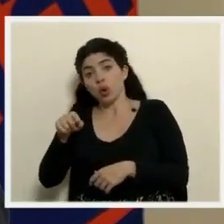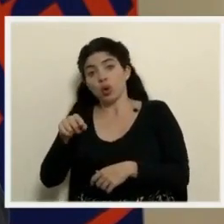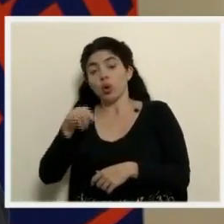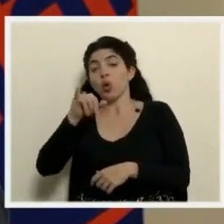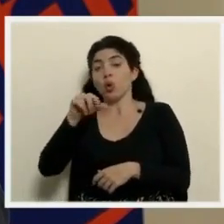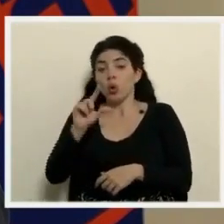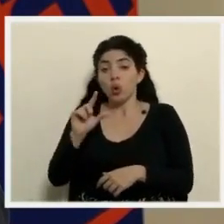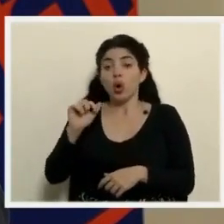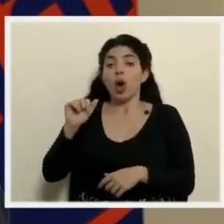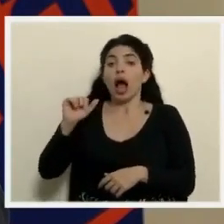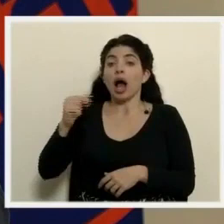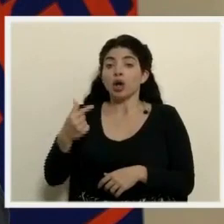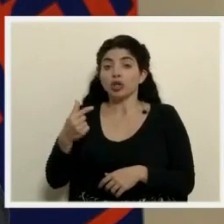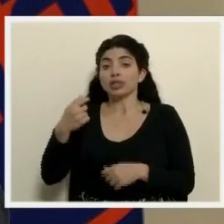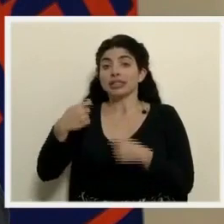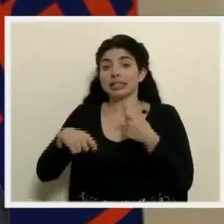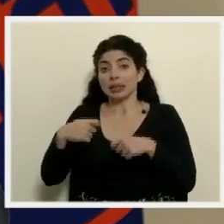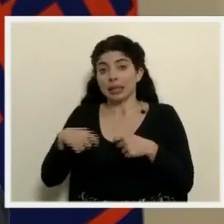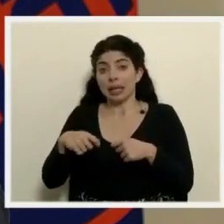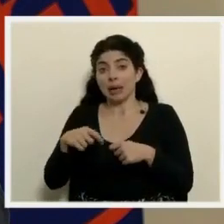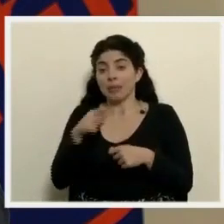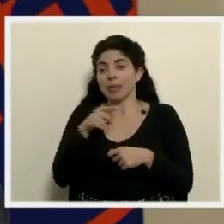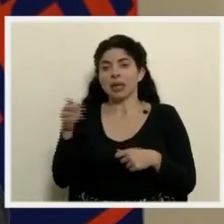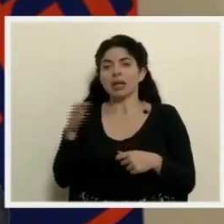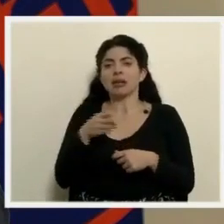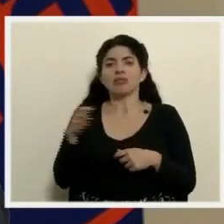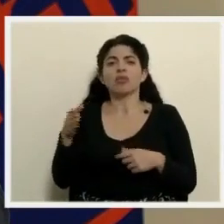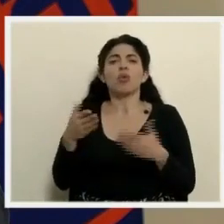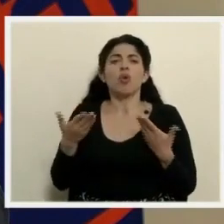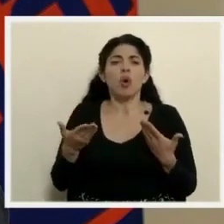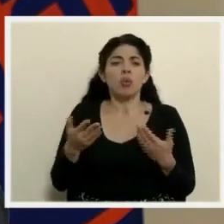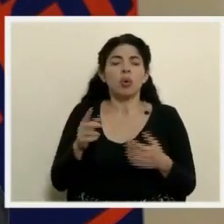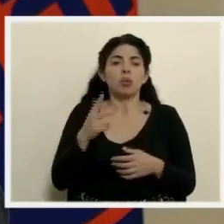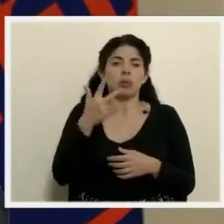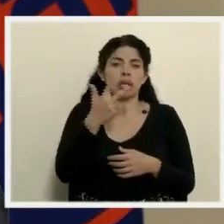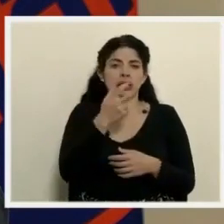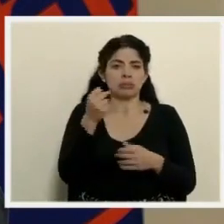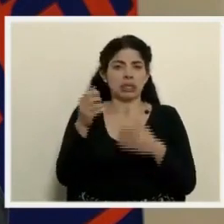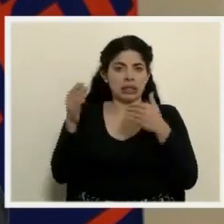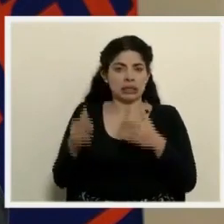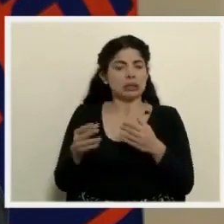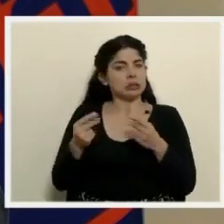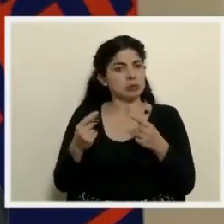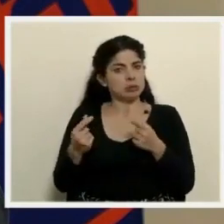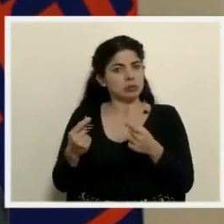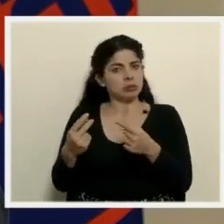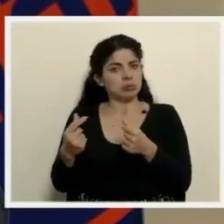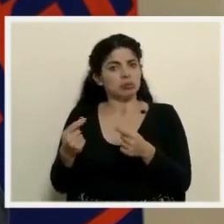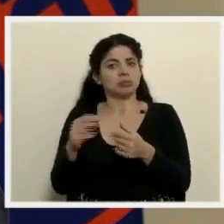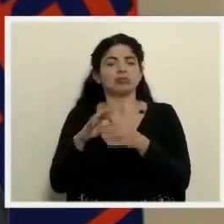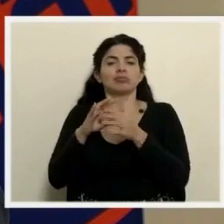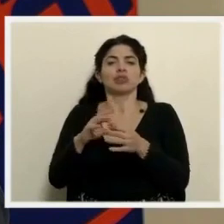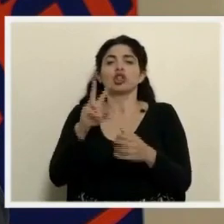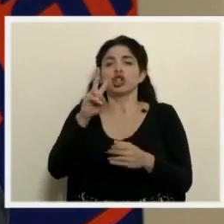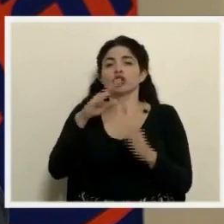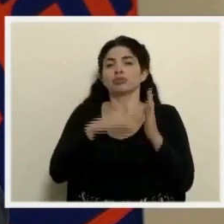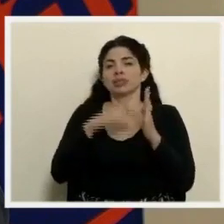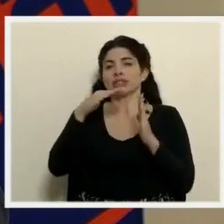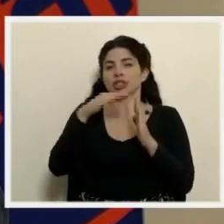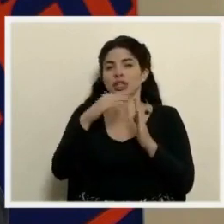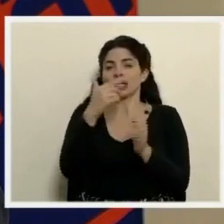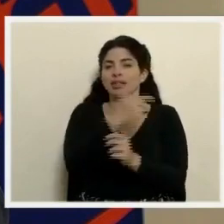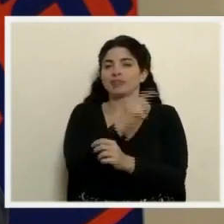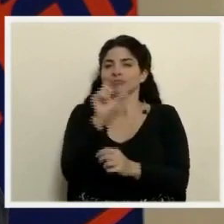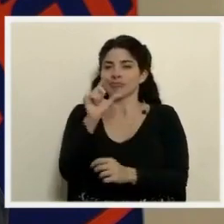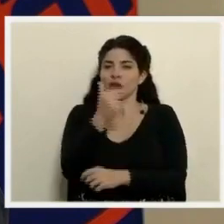julio, agosto y septiembre tendríamos también un trimestre de aceleración correspondiente a los dos millones de dosis